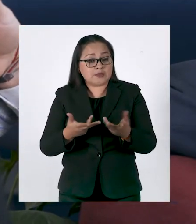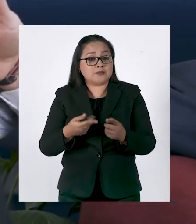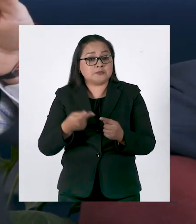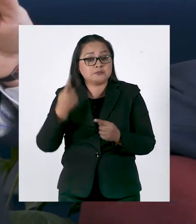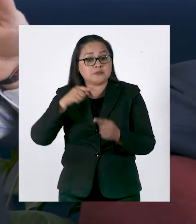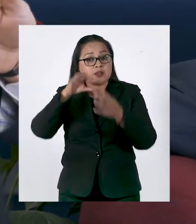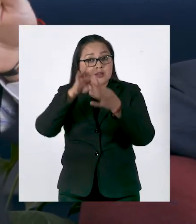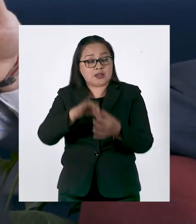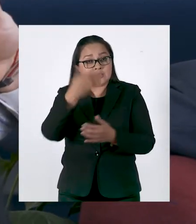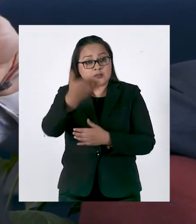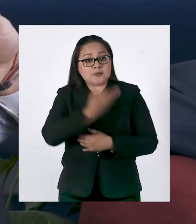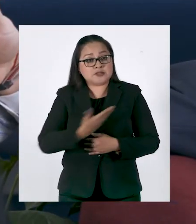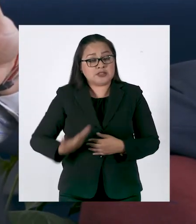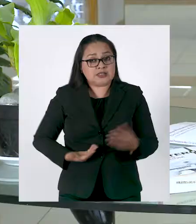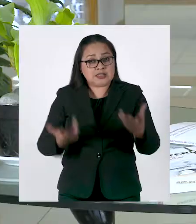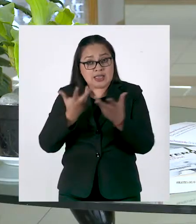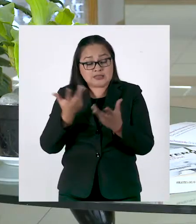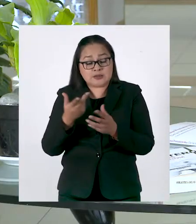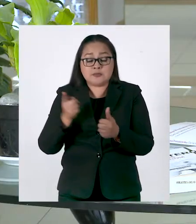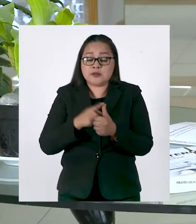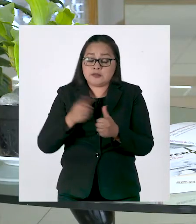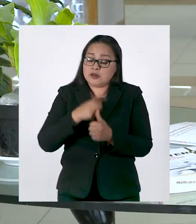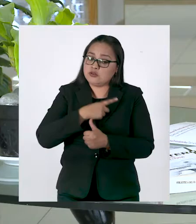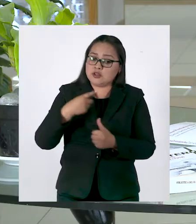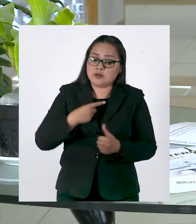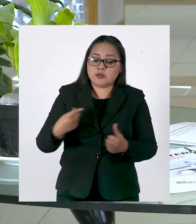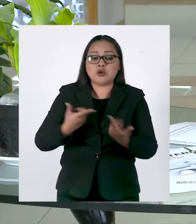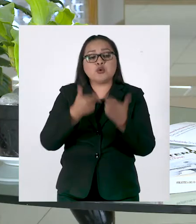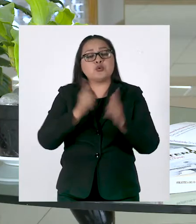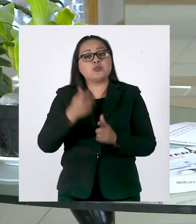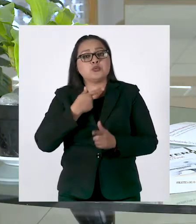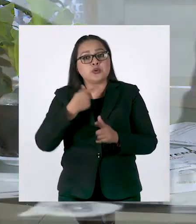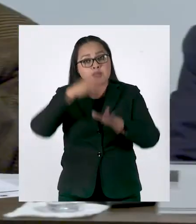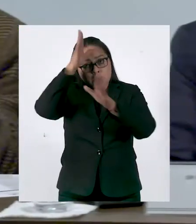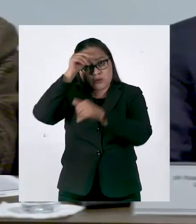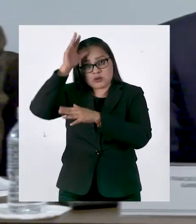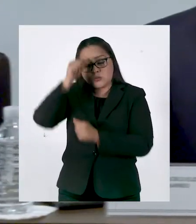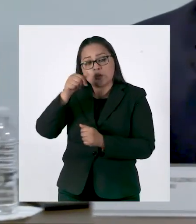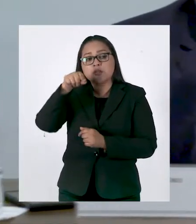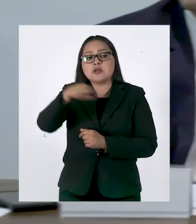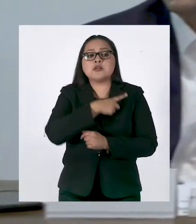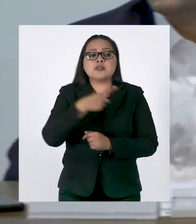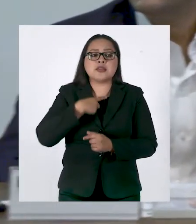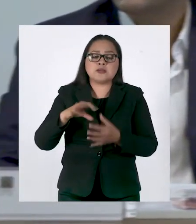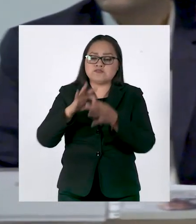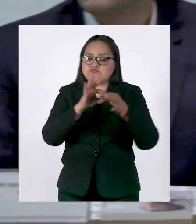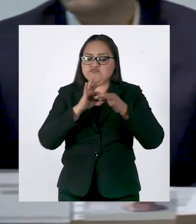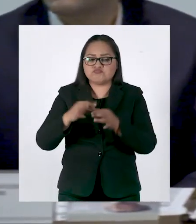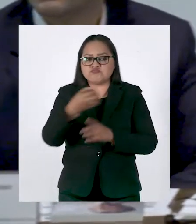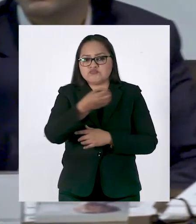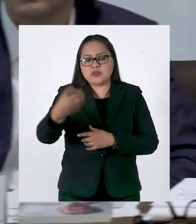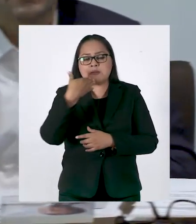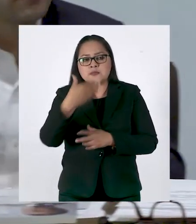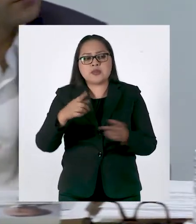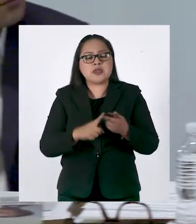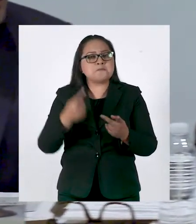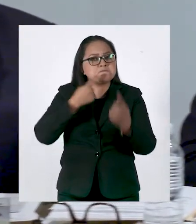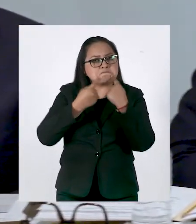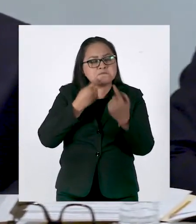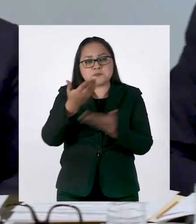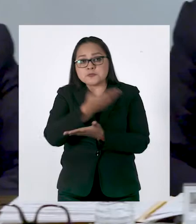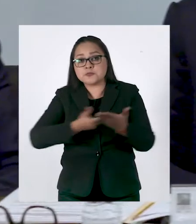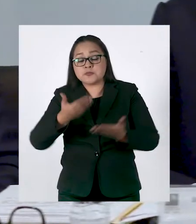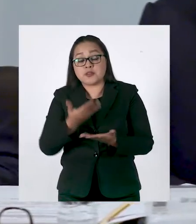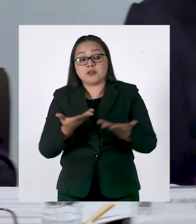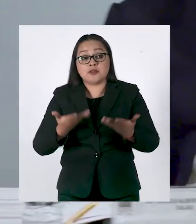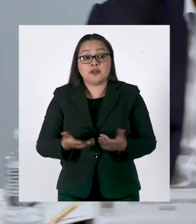aplicación del Ejecutivo, requieres de construir consenso, requieres de generar un espacio de armonía, un espacio de